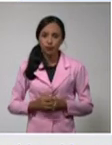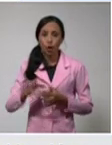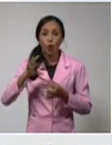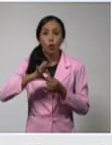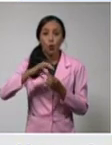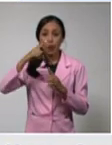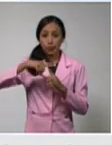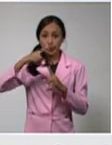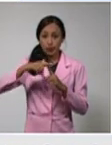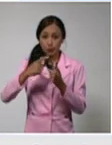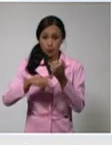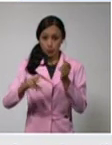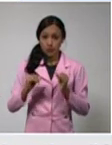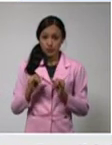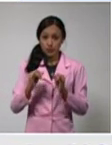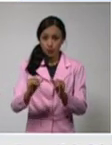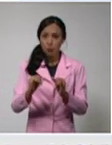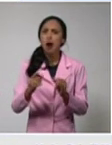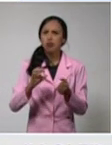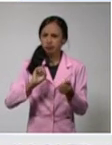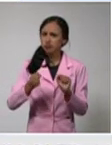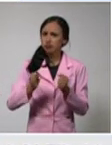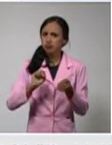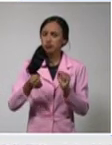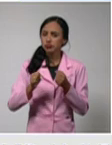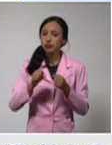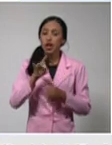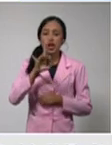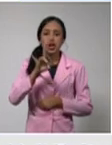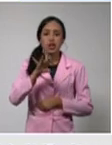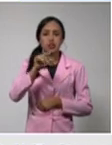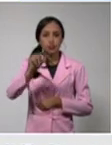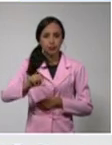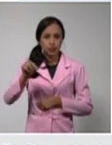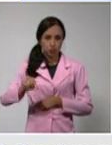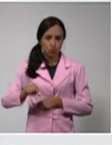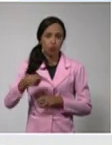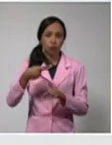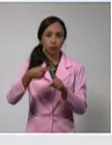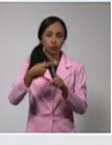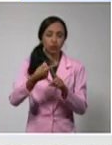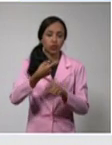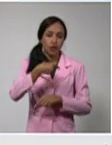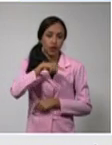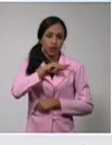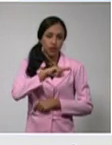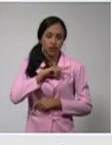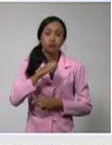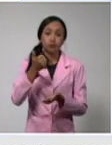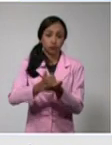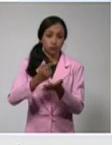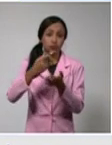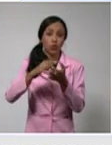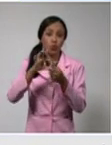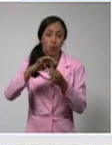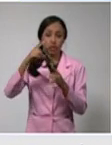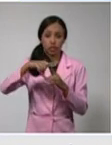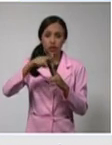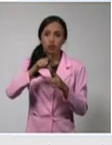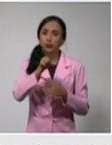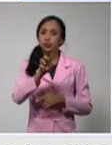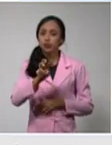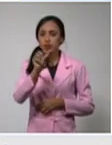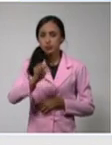mantiene control de la pandemia. 15 casos autóctonos ayer. Guantánamo Cabecera, 13. Y